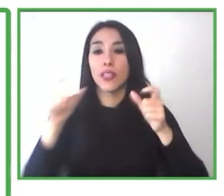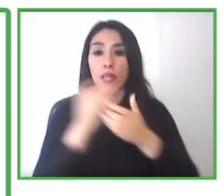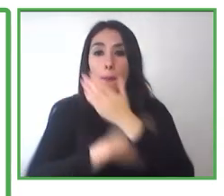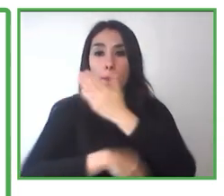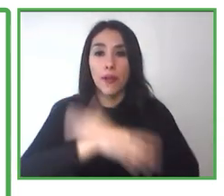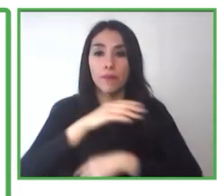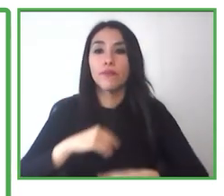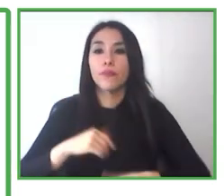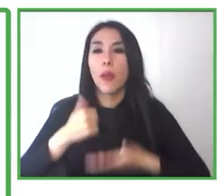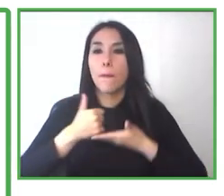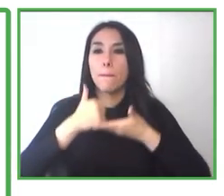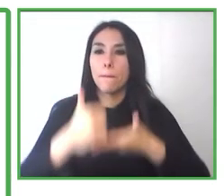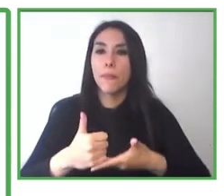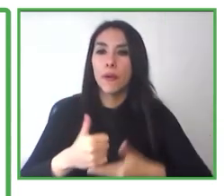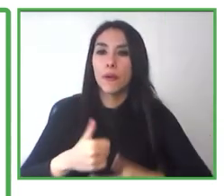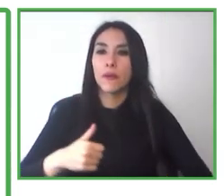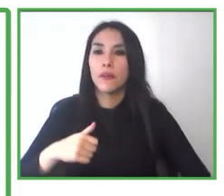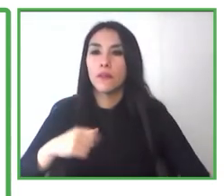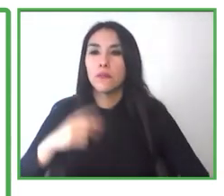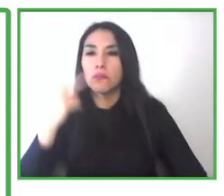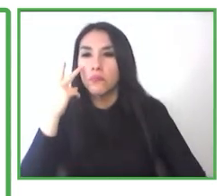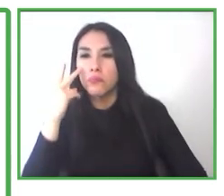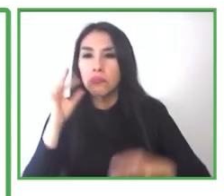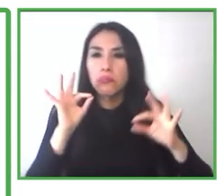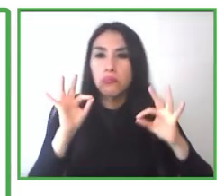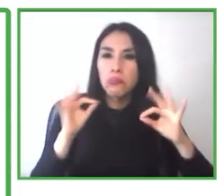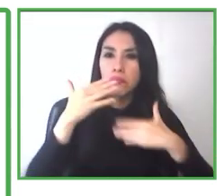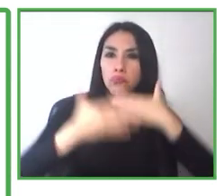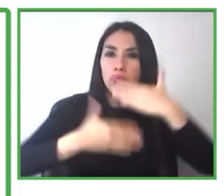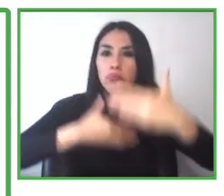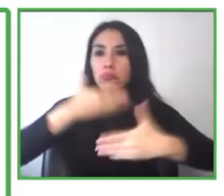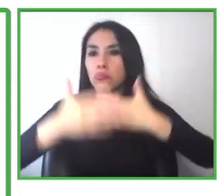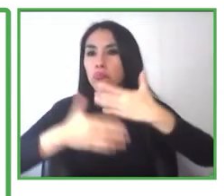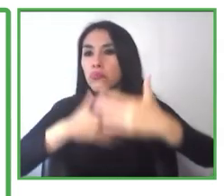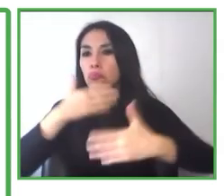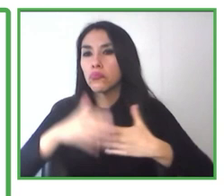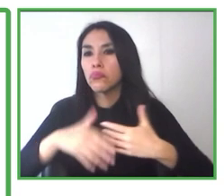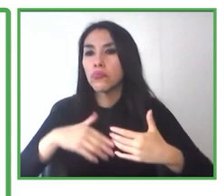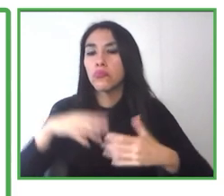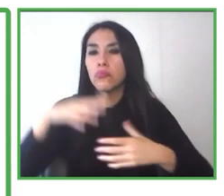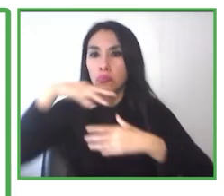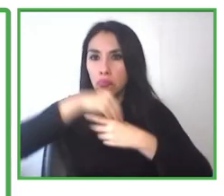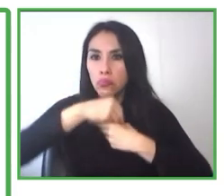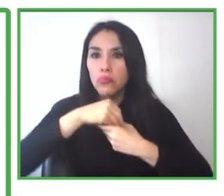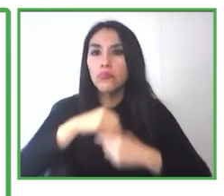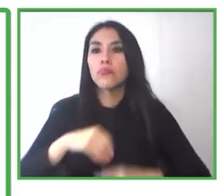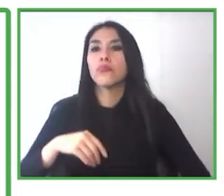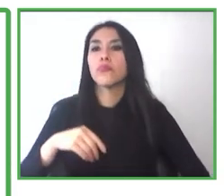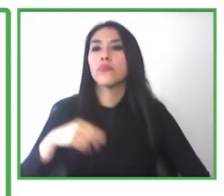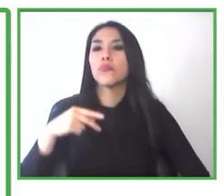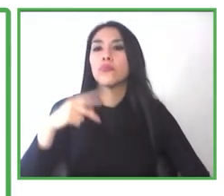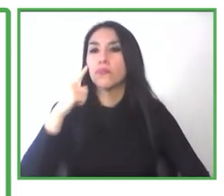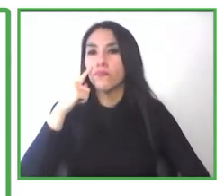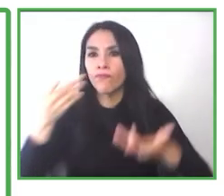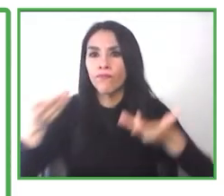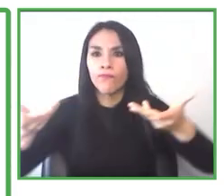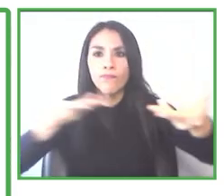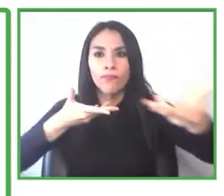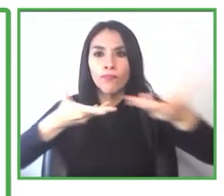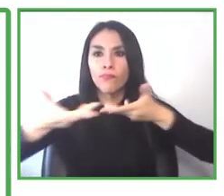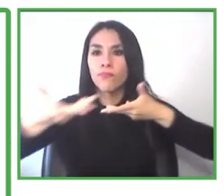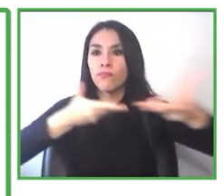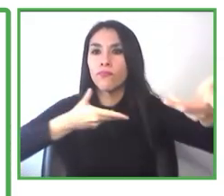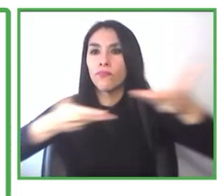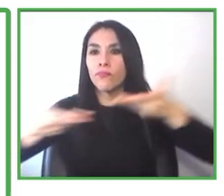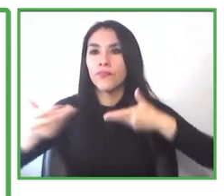procesos de selección, cómo hacerlos más inclusivos, cómo llegar a las personas con discapacidad de una forma amigable y que no sea discriminatoria.